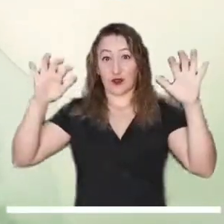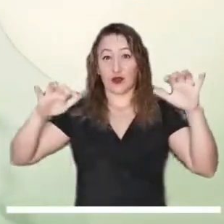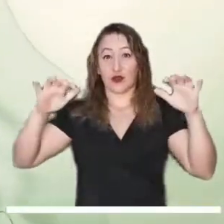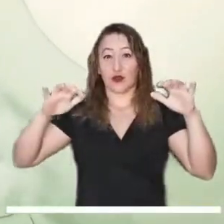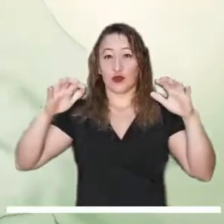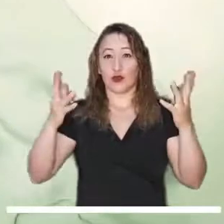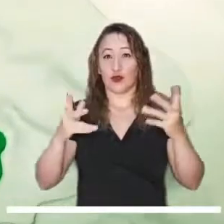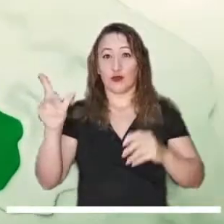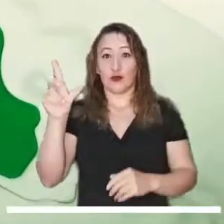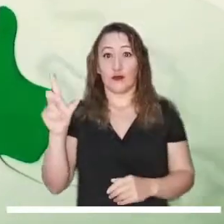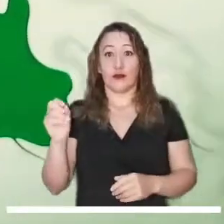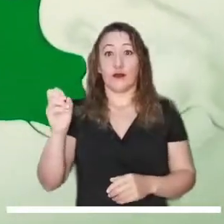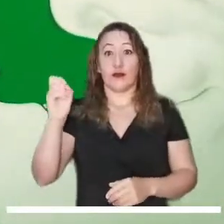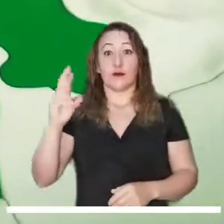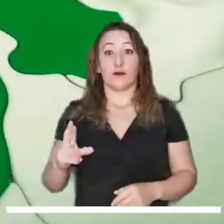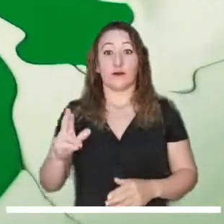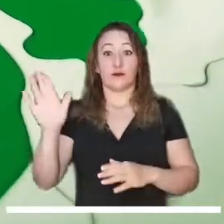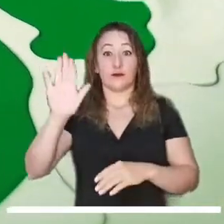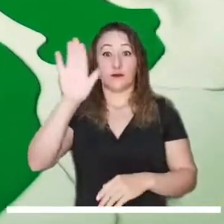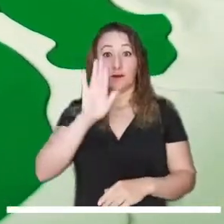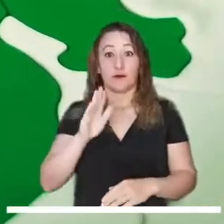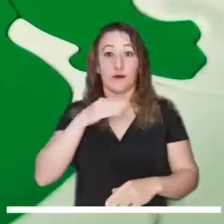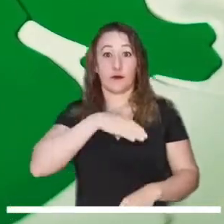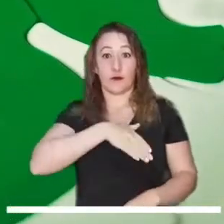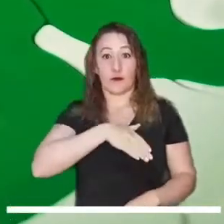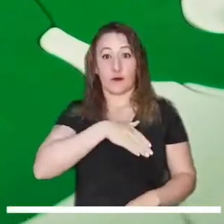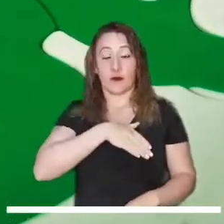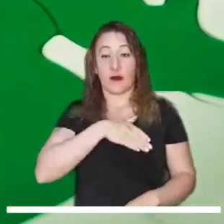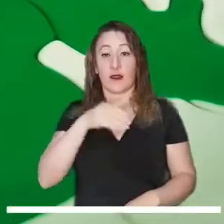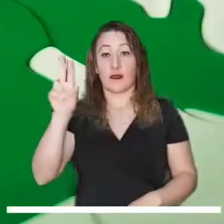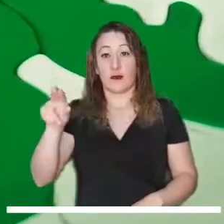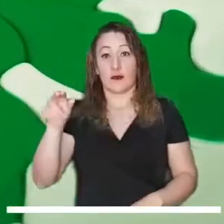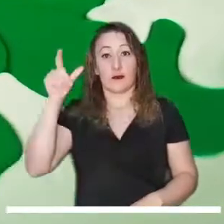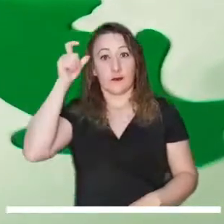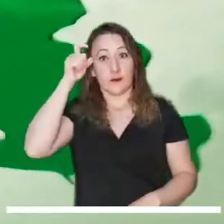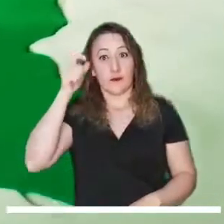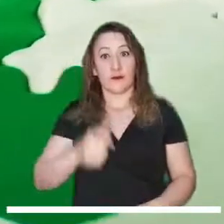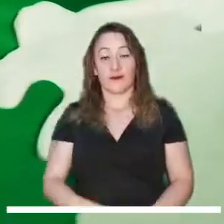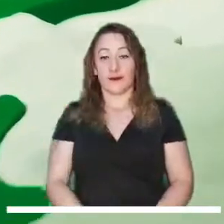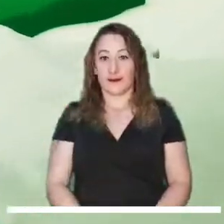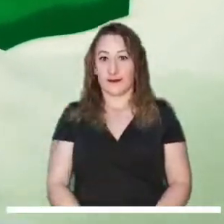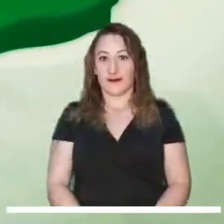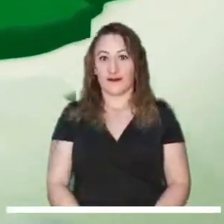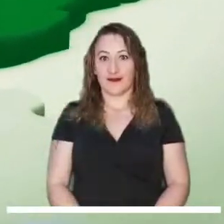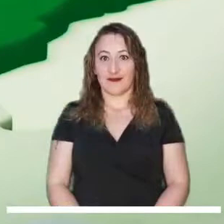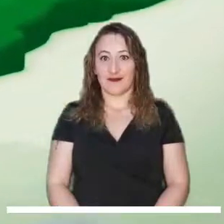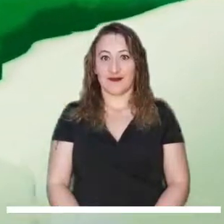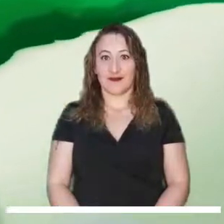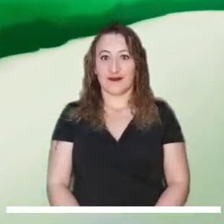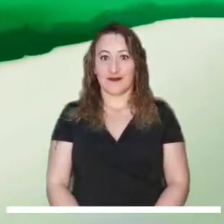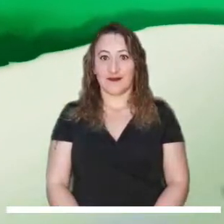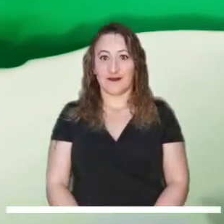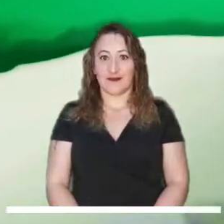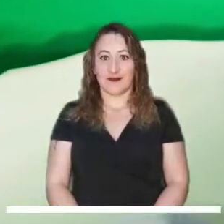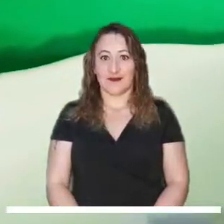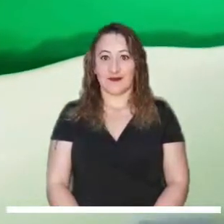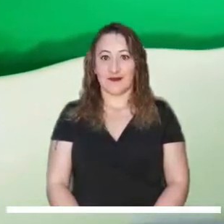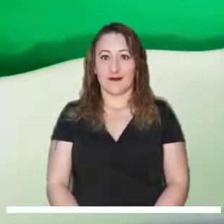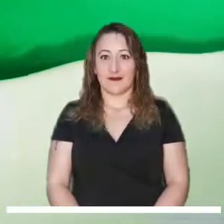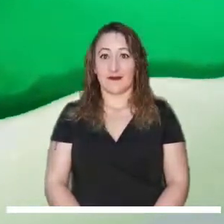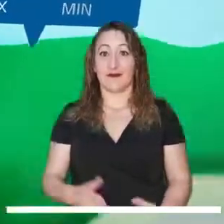El norte del país inicia el día con lluvias ligeras en Cesar y sur de los departamentos de Bolívar, Sucre y Córdoba.